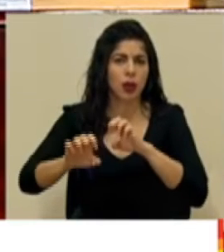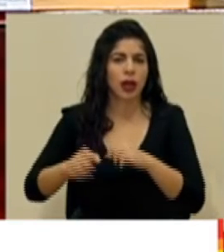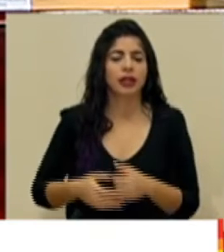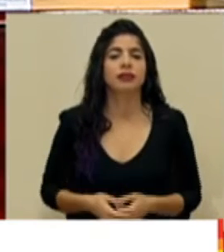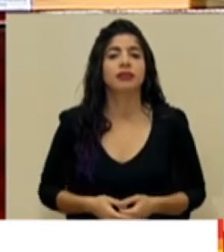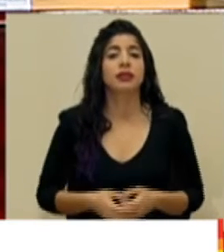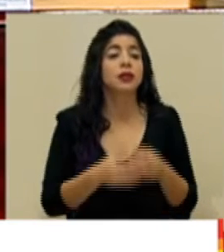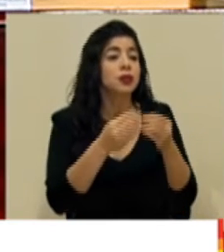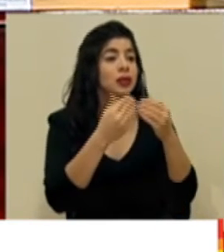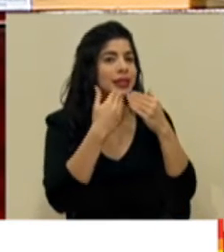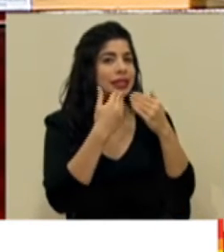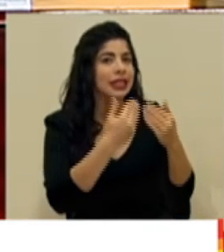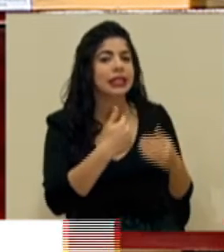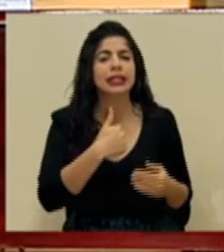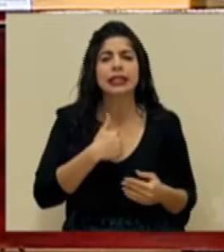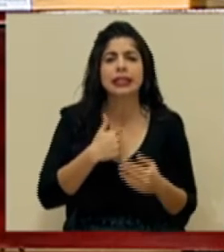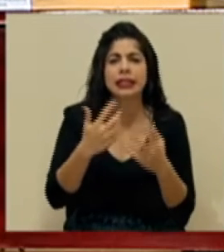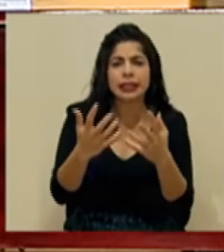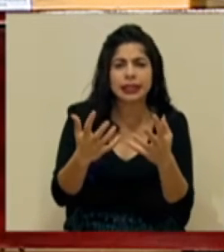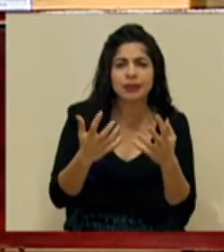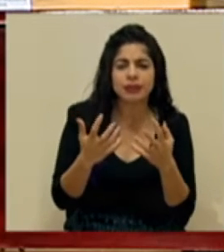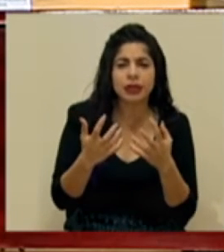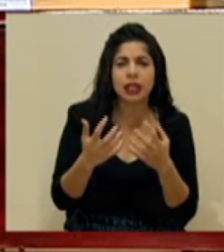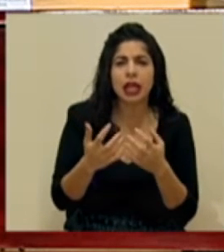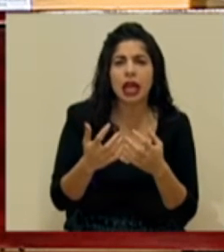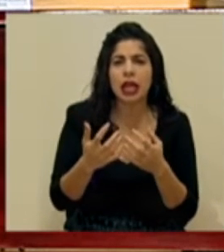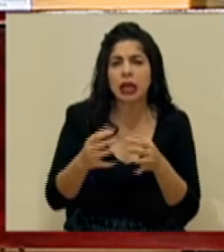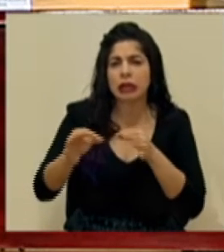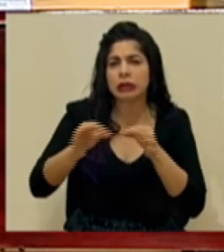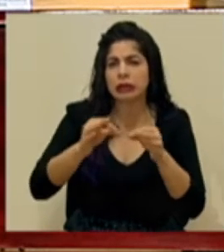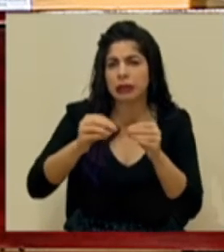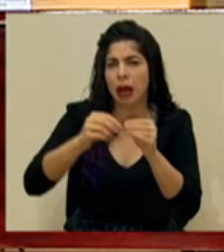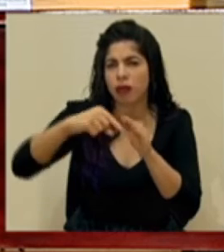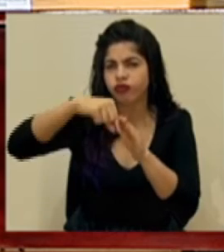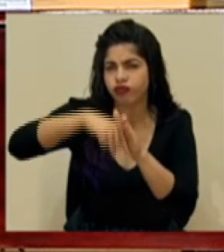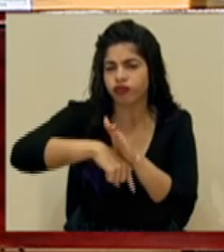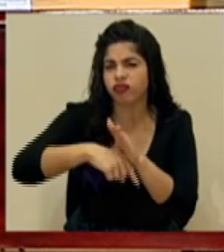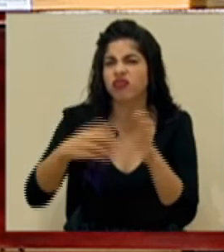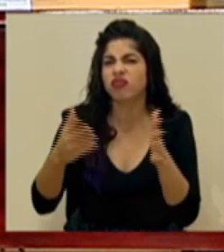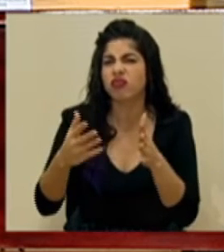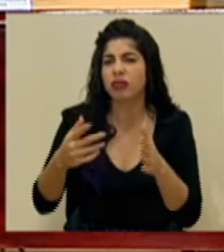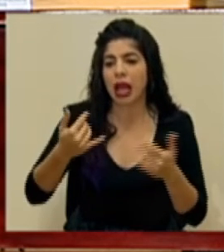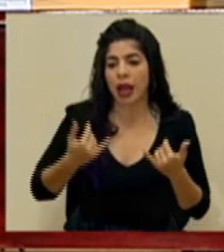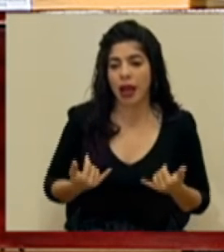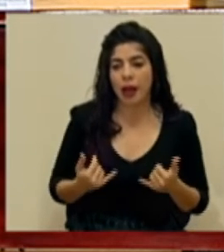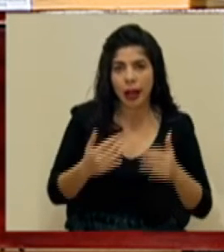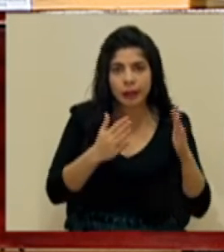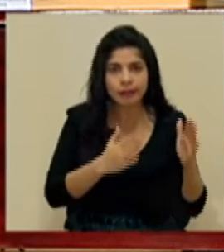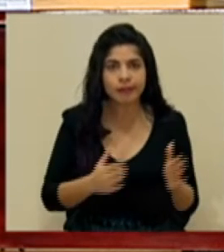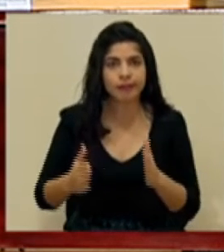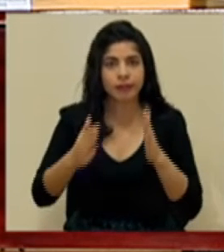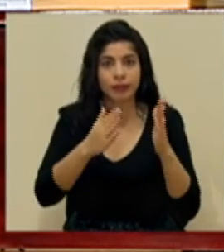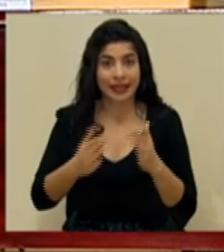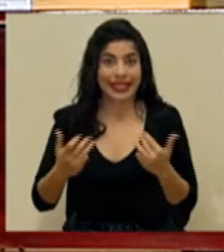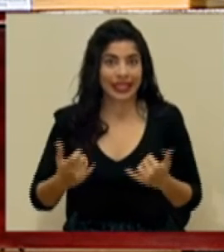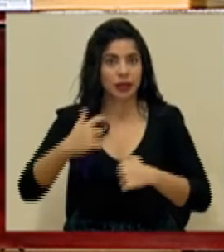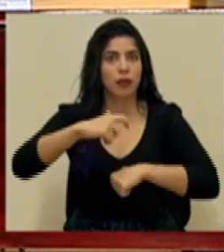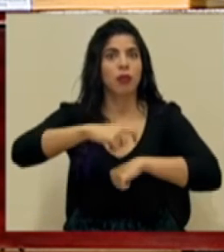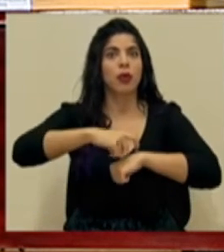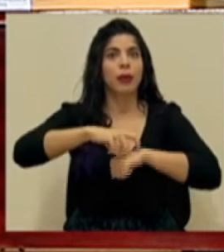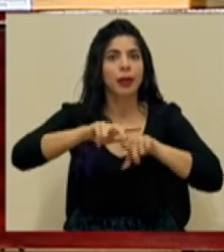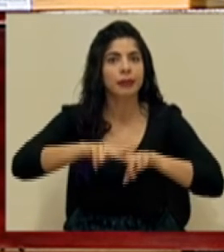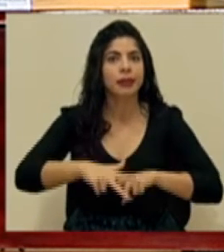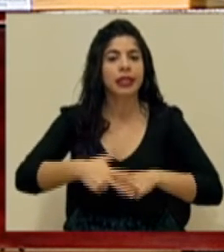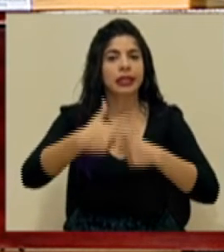Muchísimas gracias. Yo quisiera ampliar en términos de los preparativos que a partir de este momento con